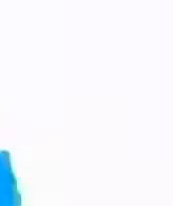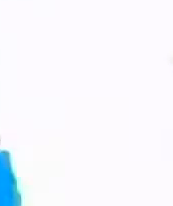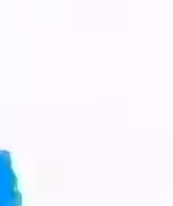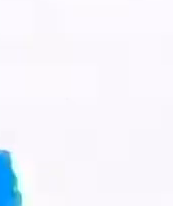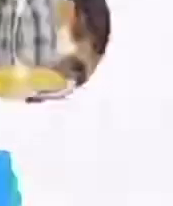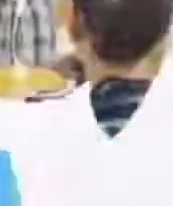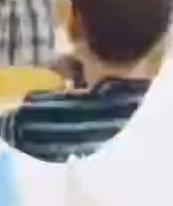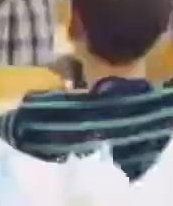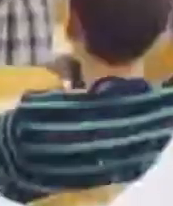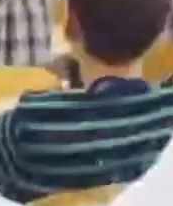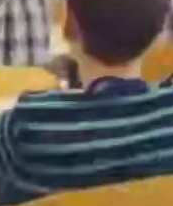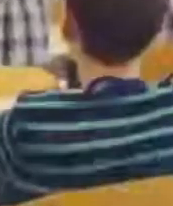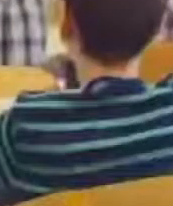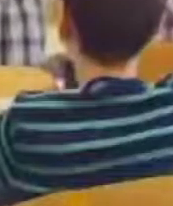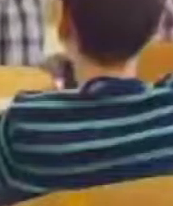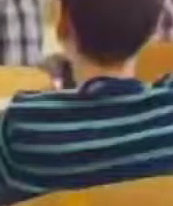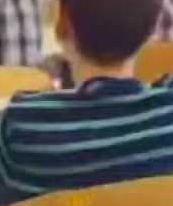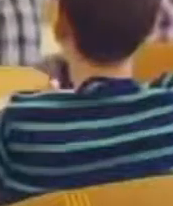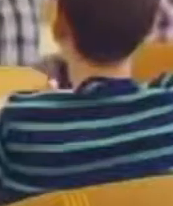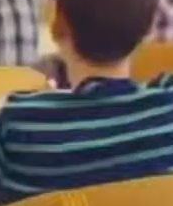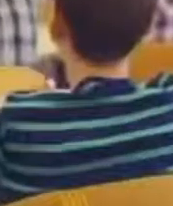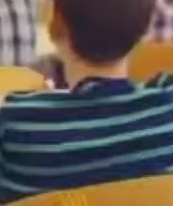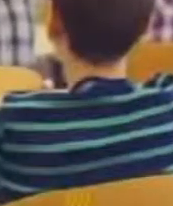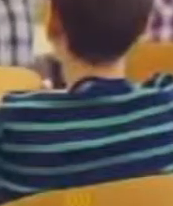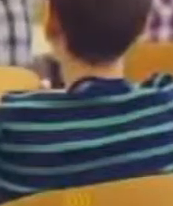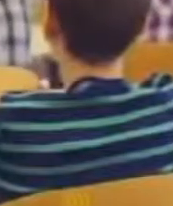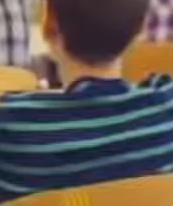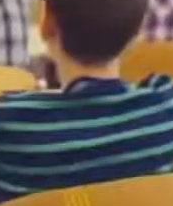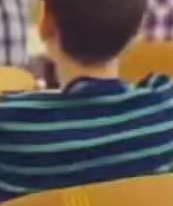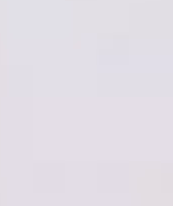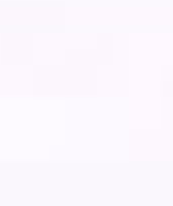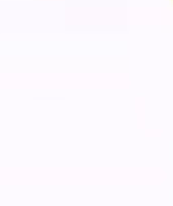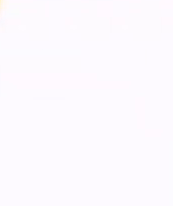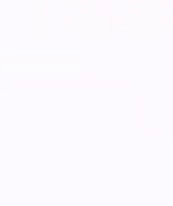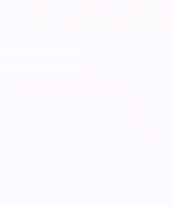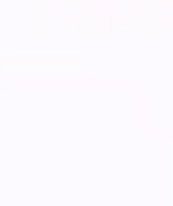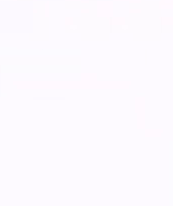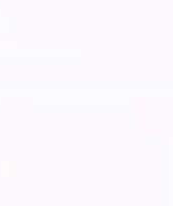A continuación, Comunicación y Lenguaje, Segundo Básico.